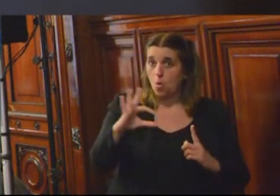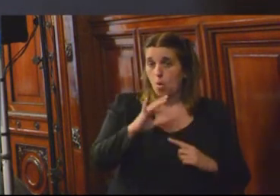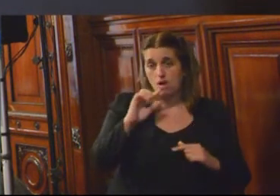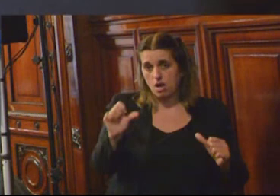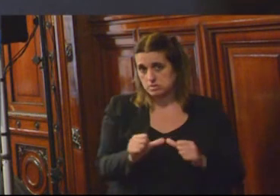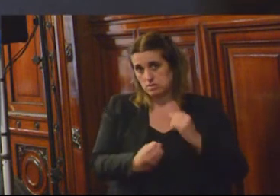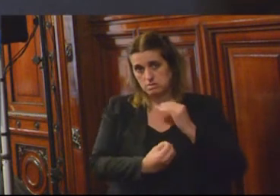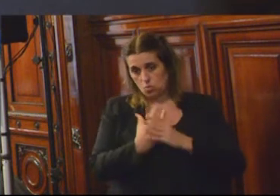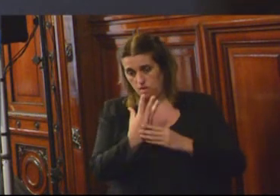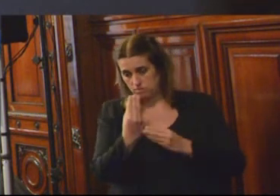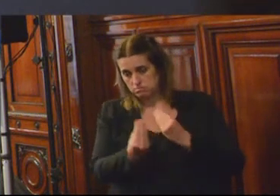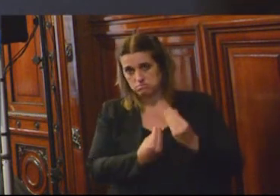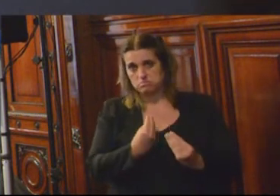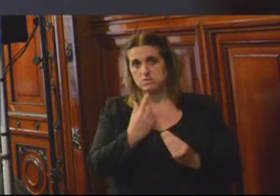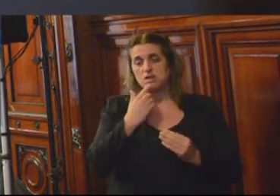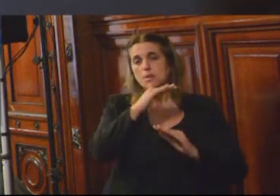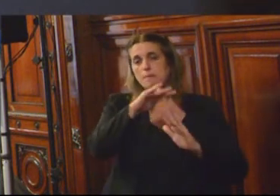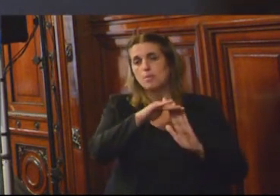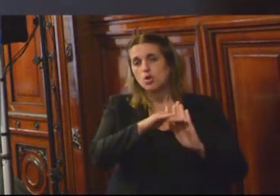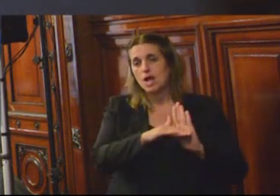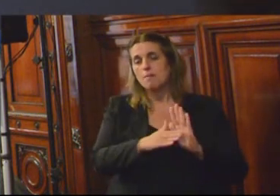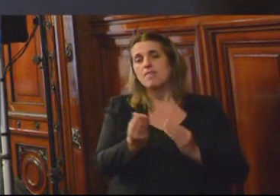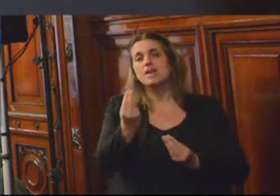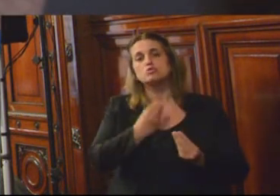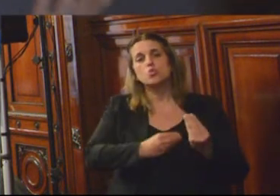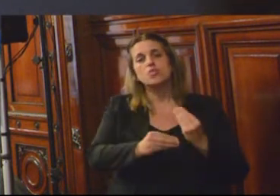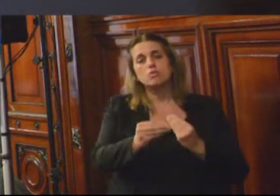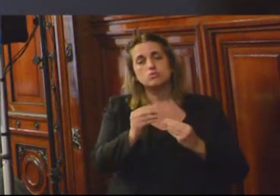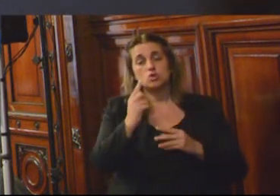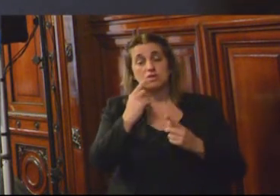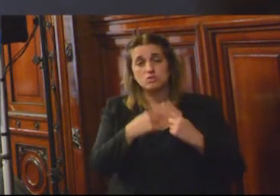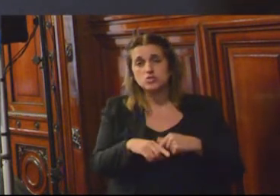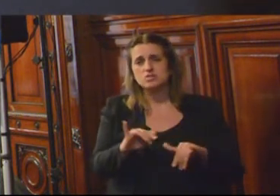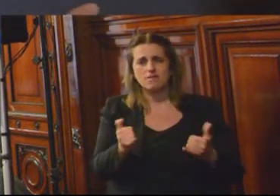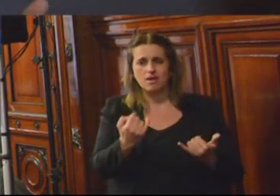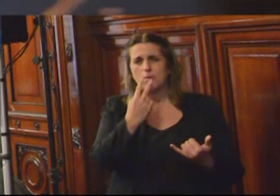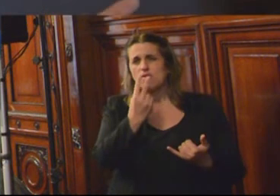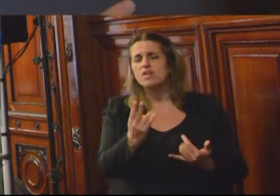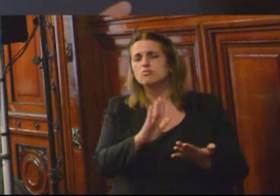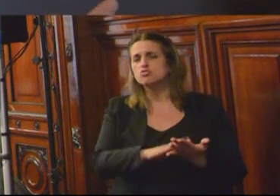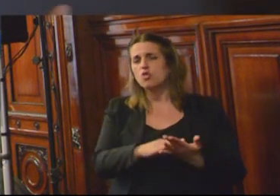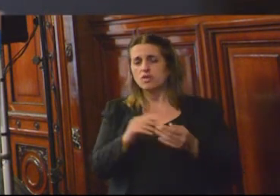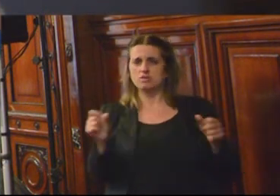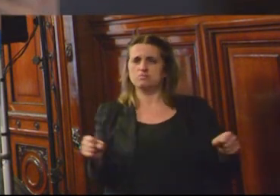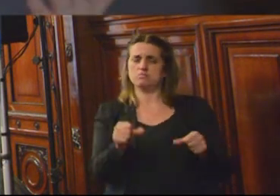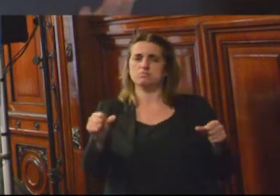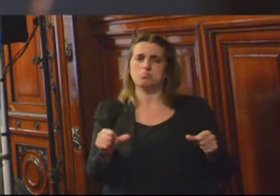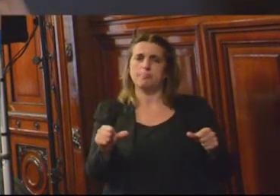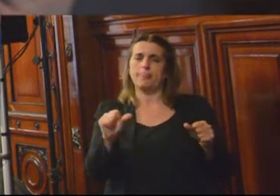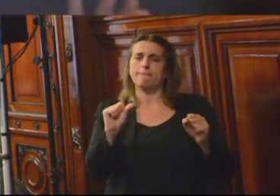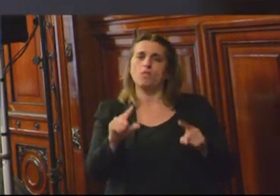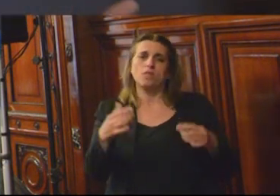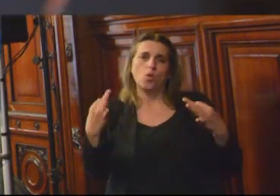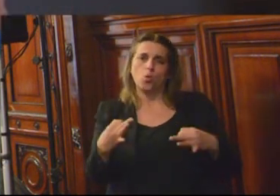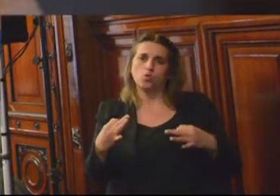efectiva y exitosamente el programa de sustitución voluntaria, pues han escuchado tal vez los hechos recientes de Tumaco, donde ha habido